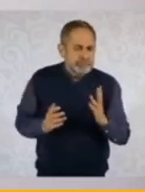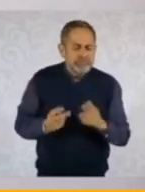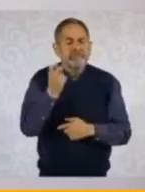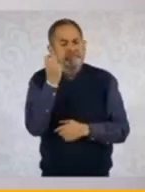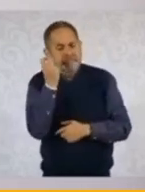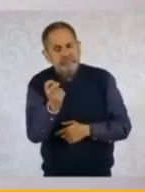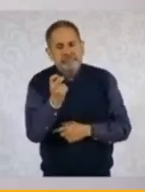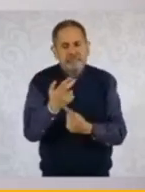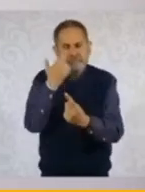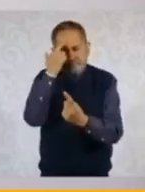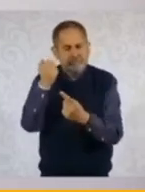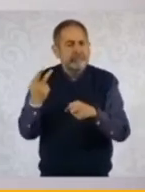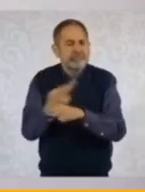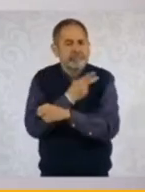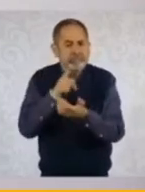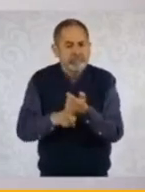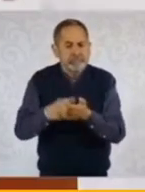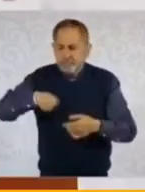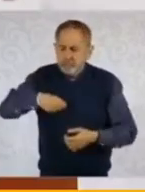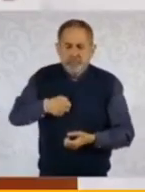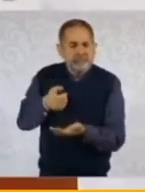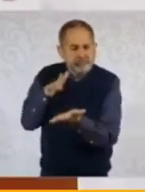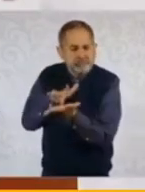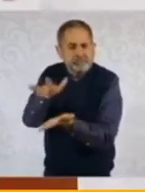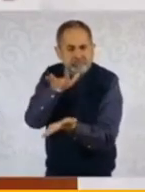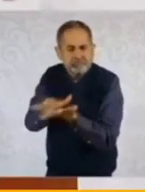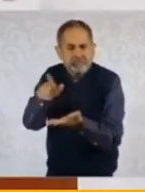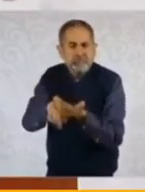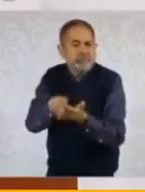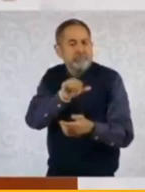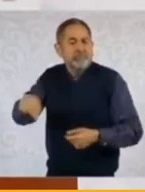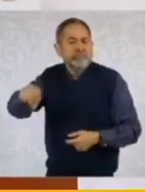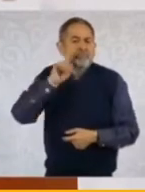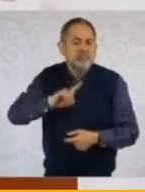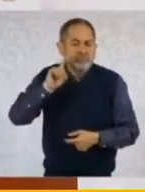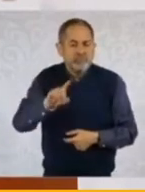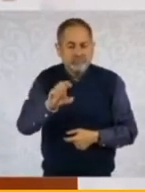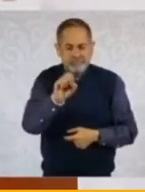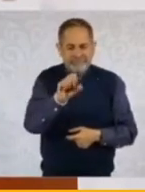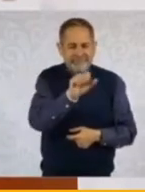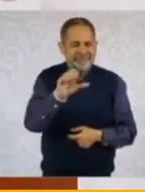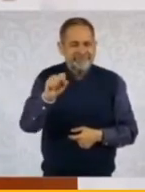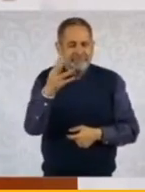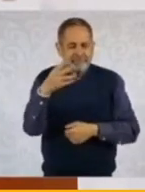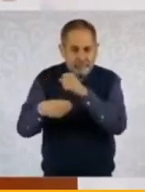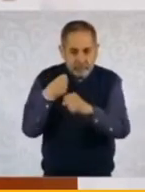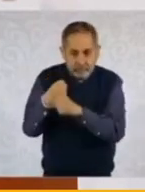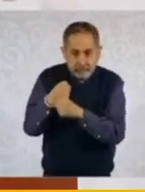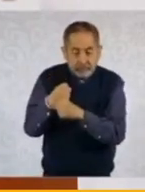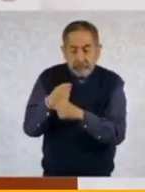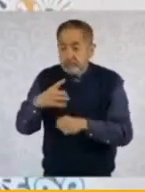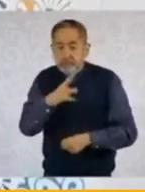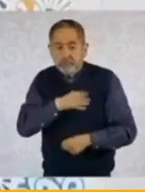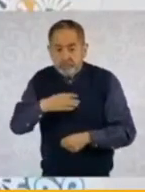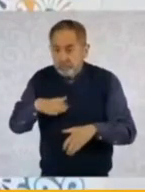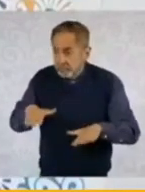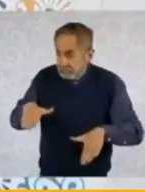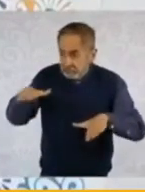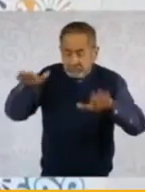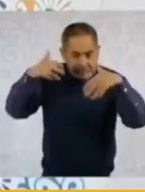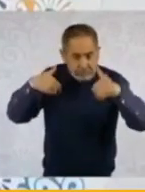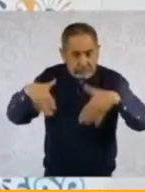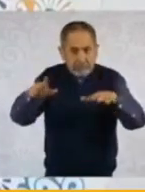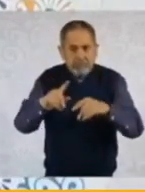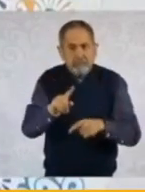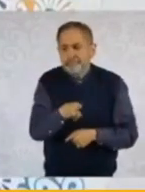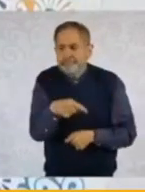razones por las cuales estamos apoyando a las mujeres de 60, 64 años. Que cuando ya crecieron los hijos, ahora